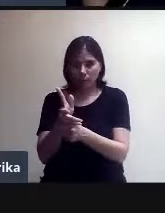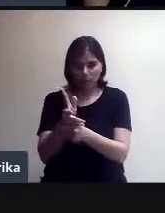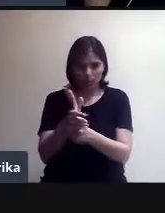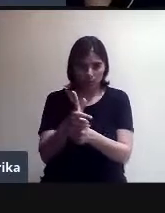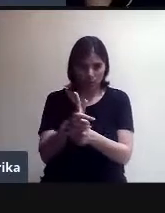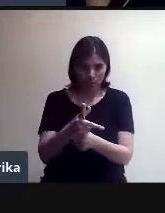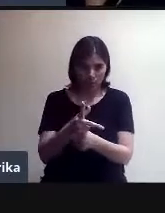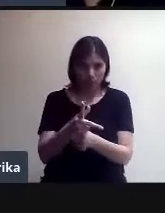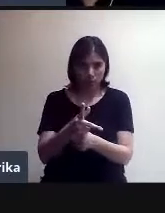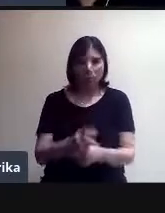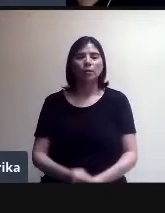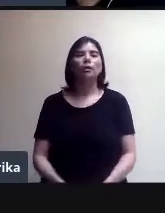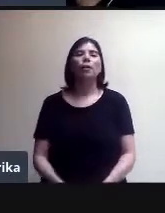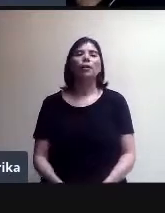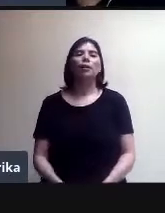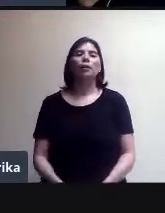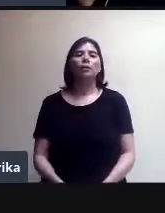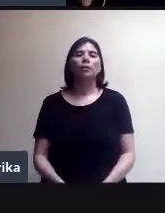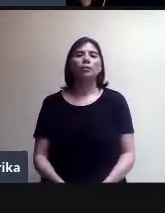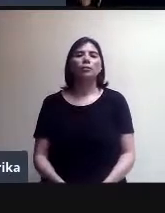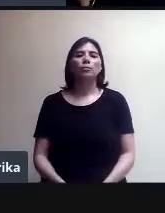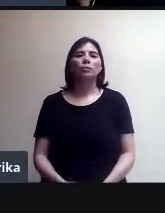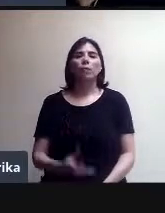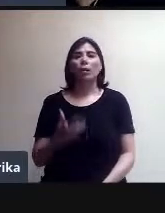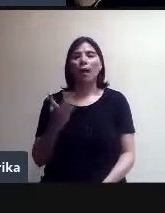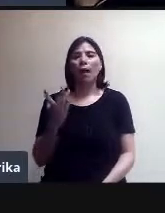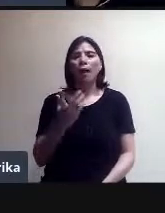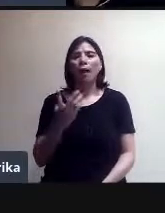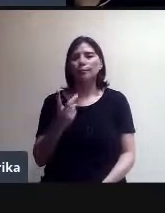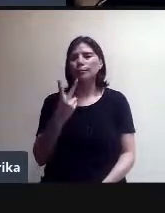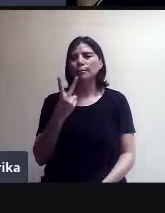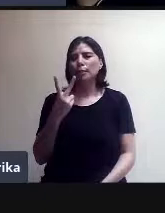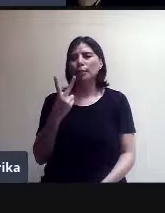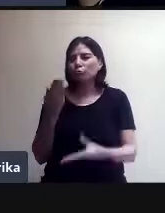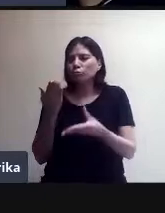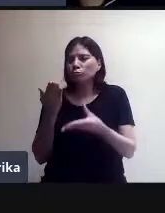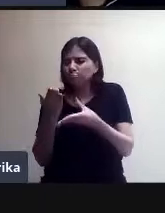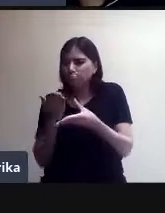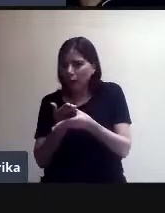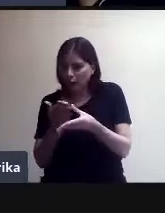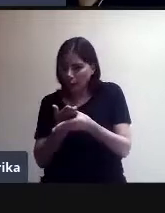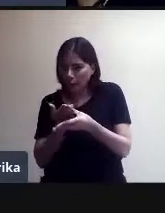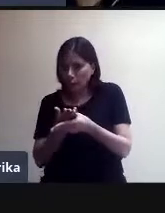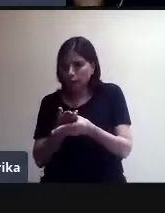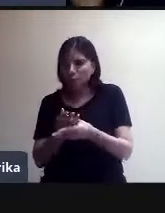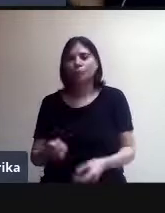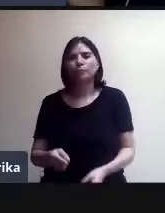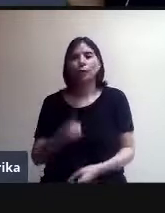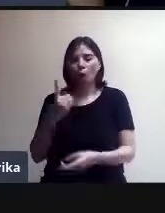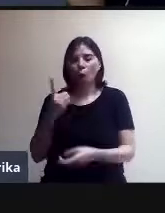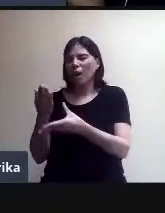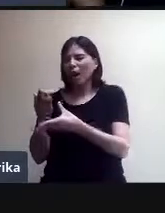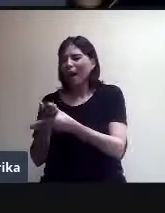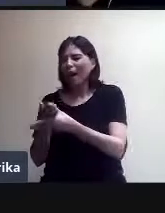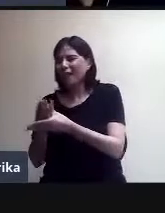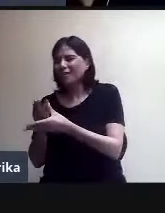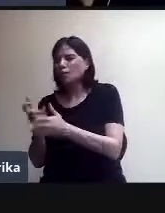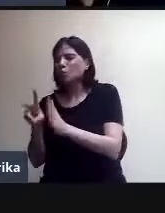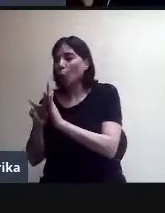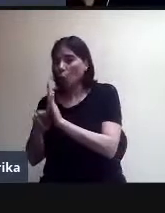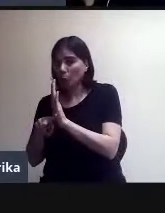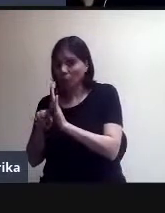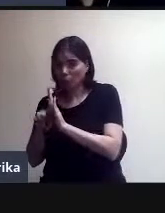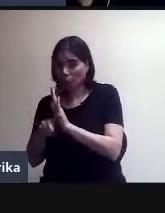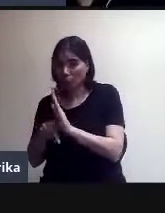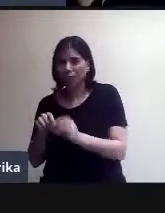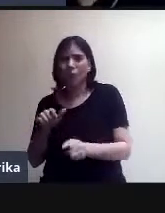del chat, se hacen dos archivos, se hace un archivo de video con la grabación del video y se hace un archivo de texto en la